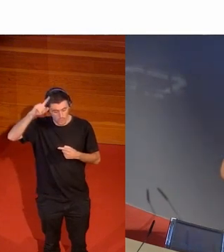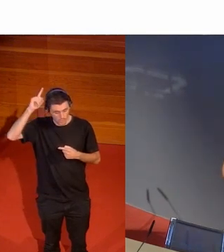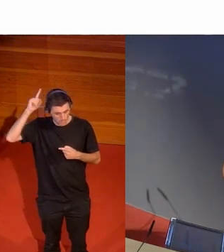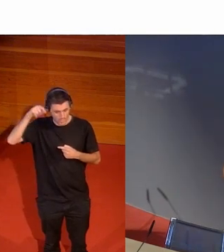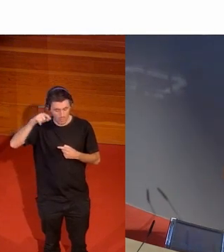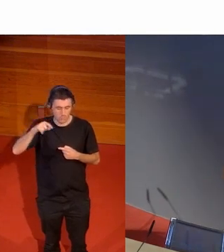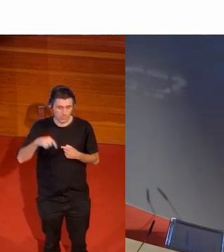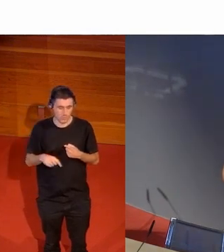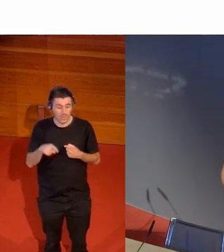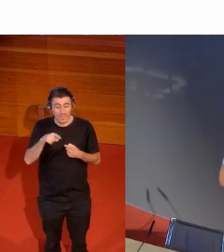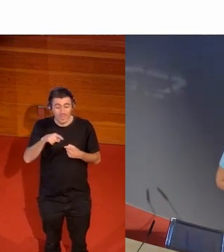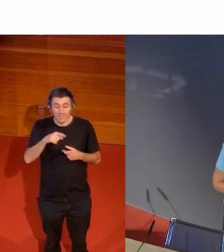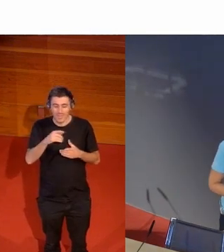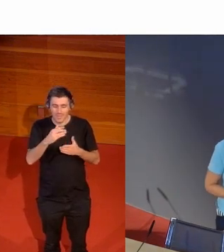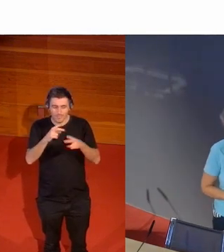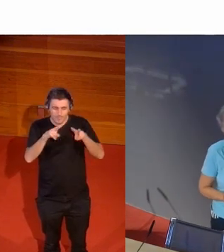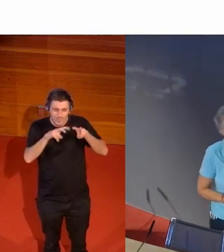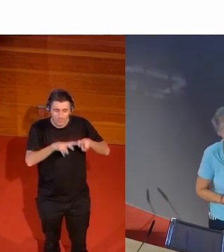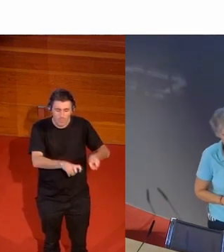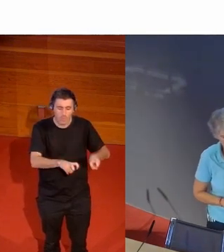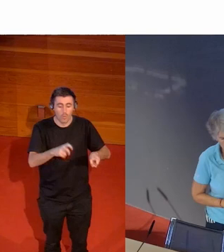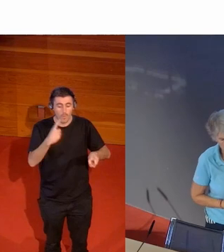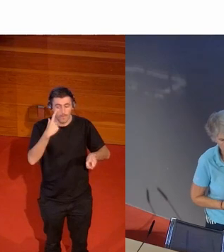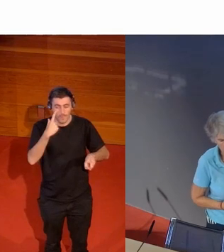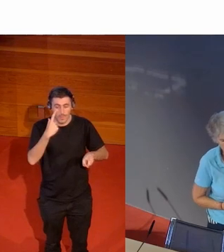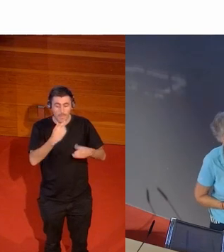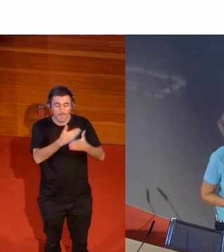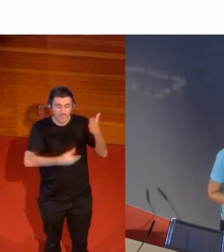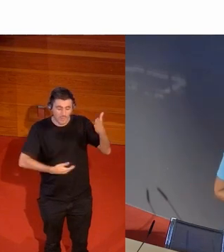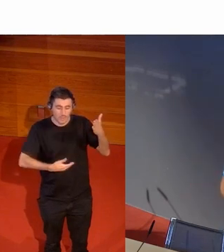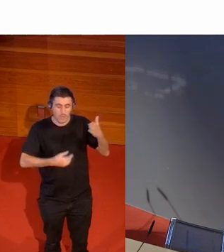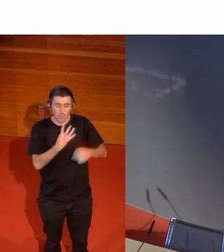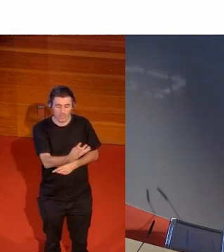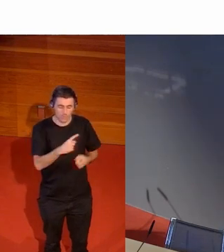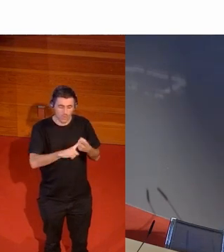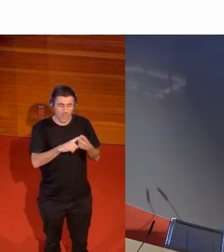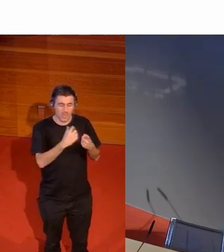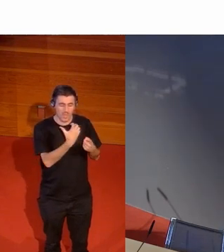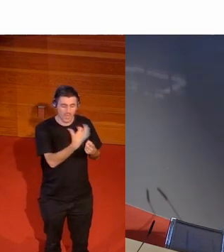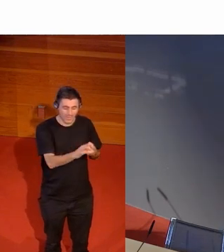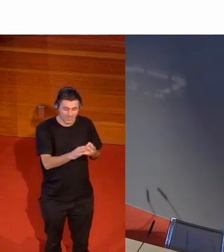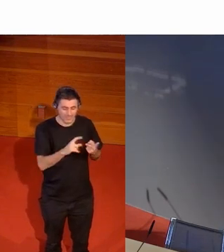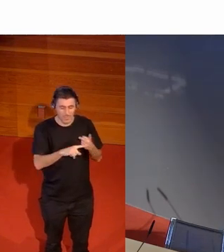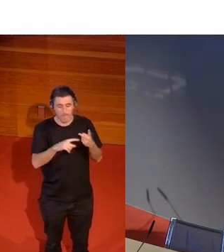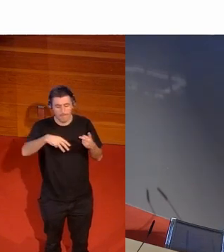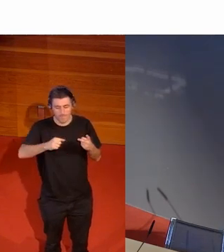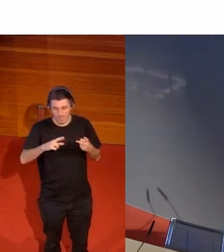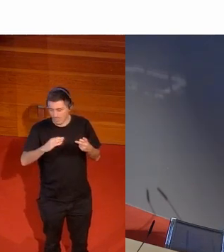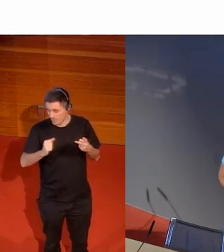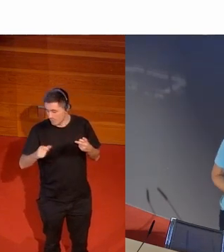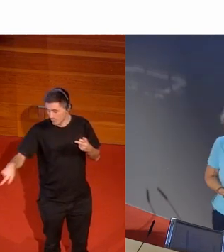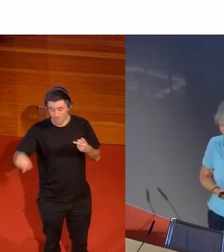doctoral evaluando estos cuatro periódicos el AS marca mundo deportivo y sport que son los grandes a nivel nacional